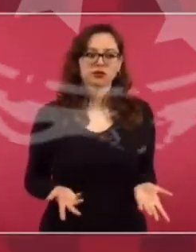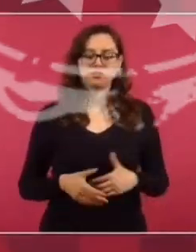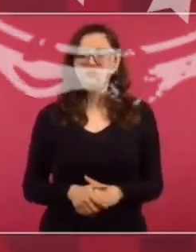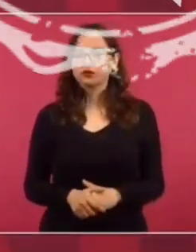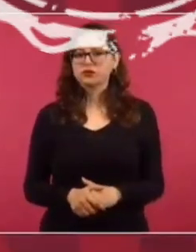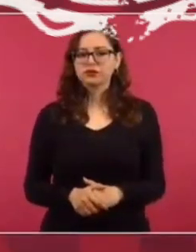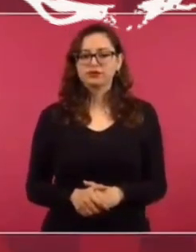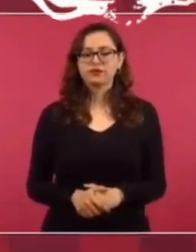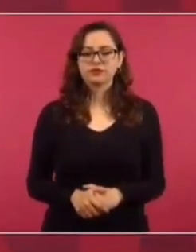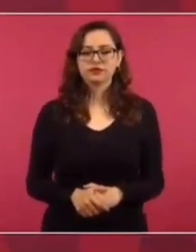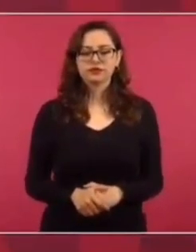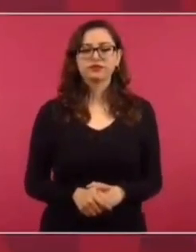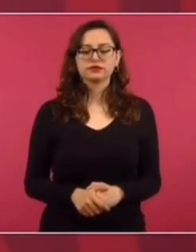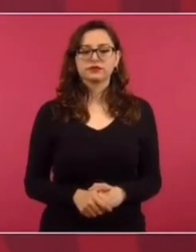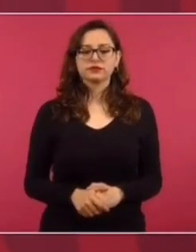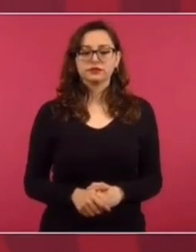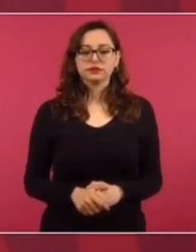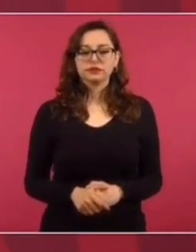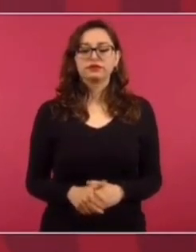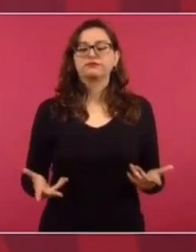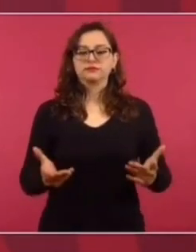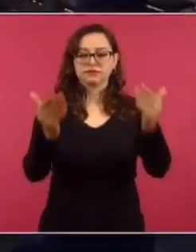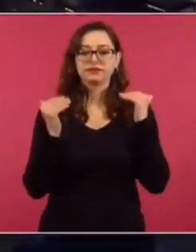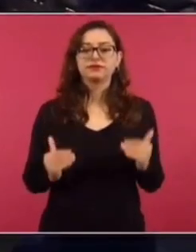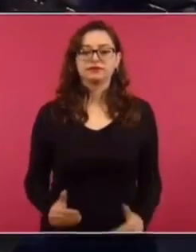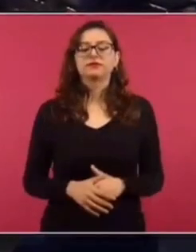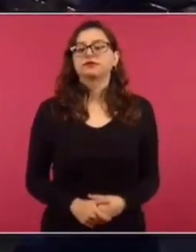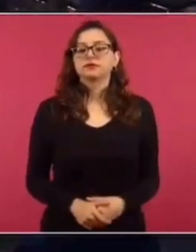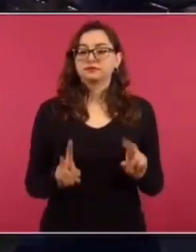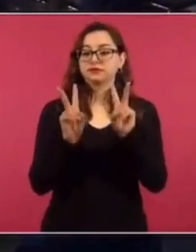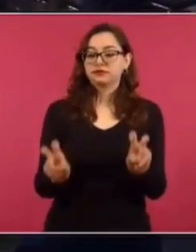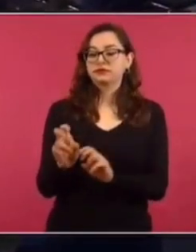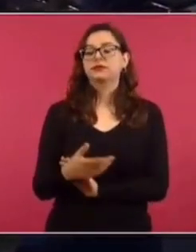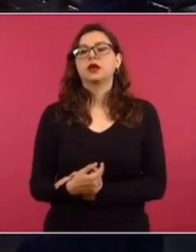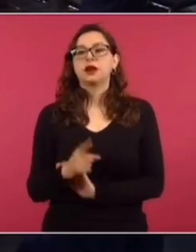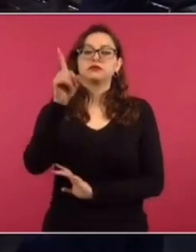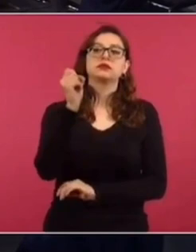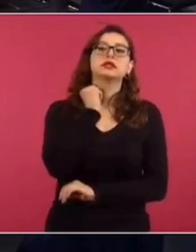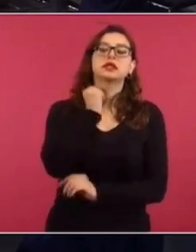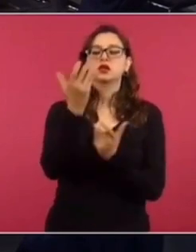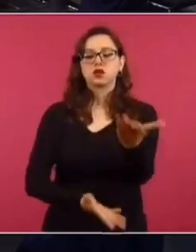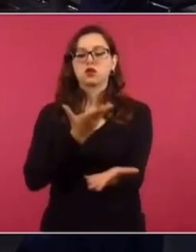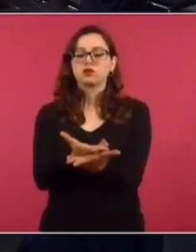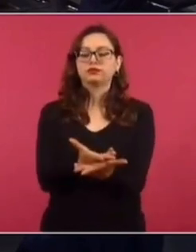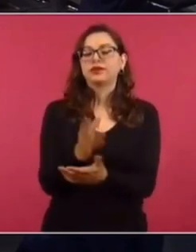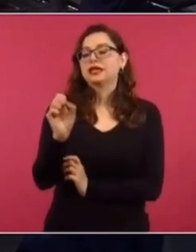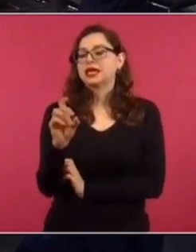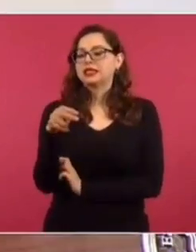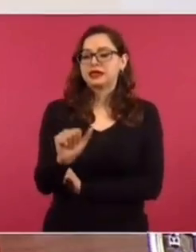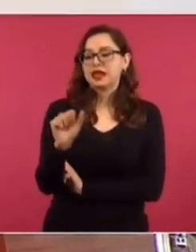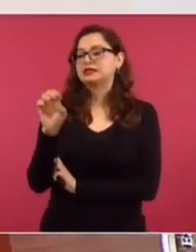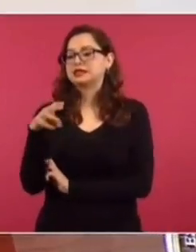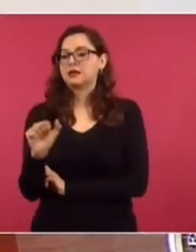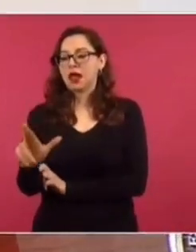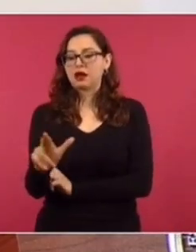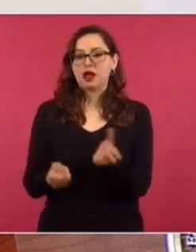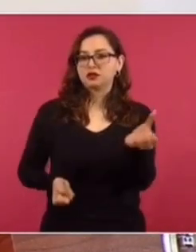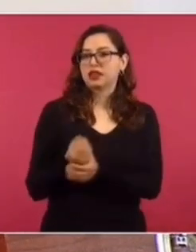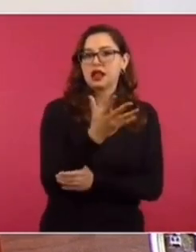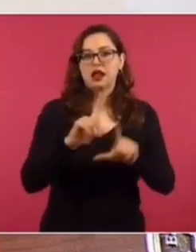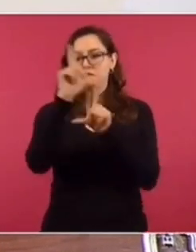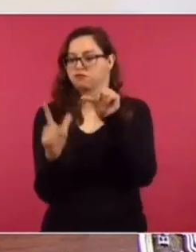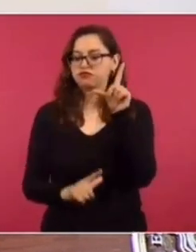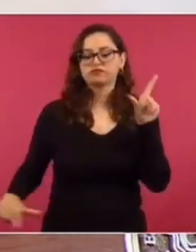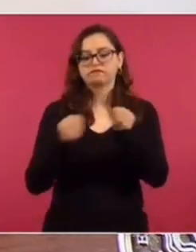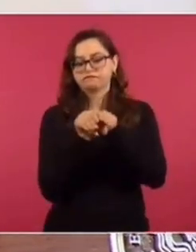Está la iniciativa para ampliar la participación de la Secretaría de Defensa y de Marina en